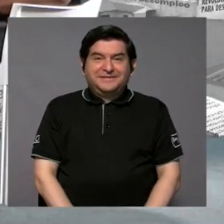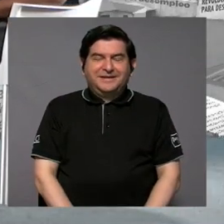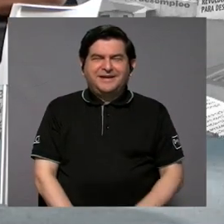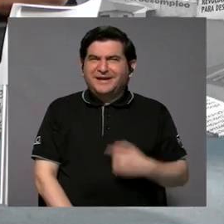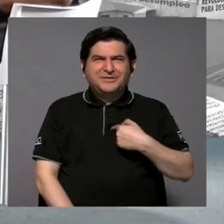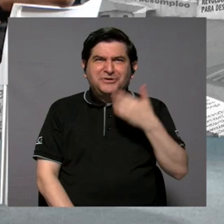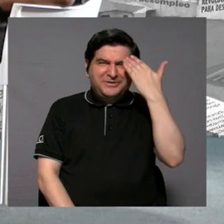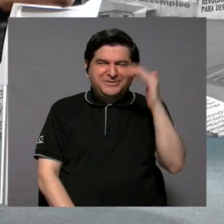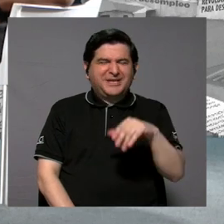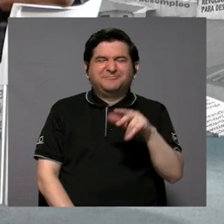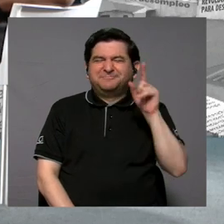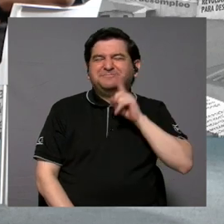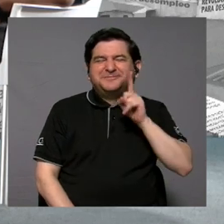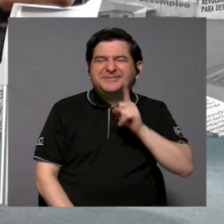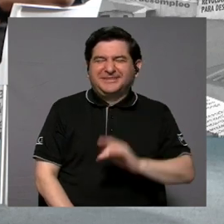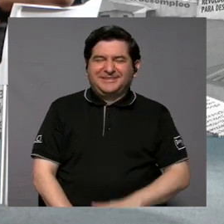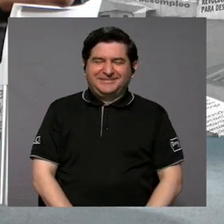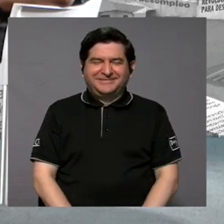qué decir, mentira.